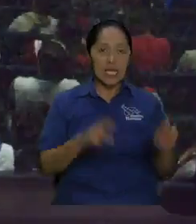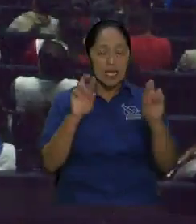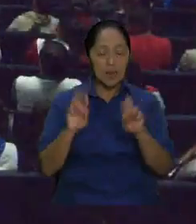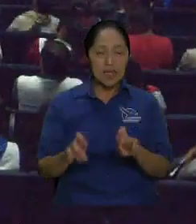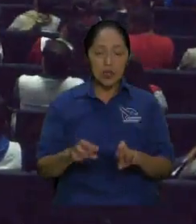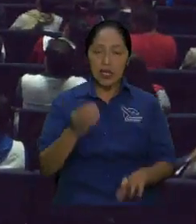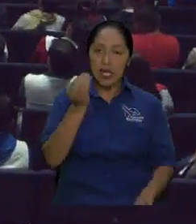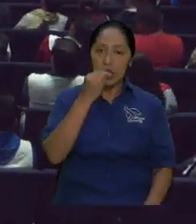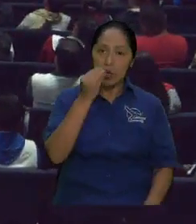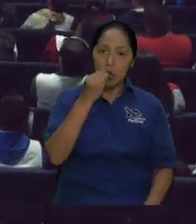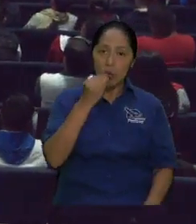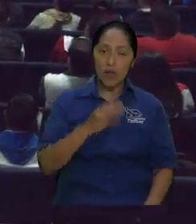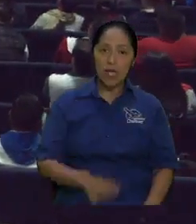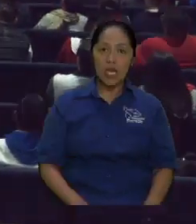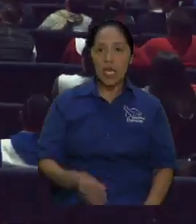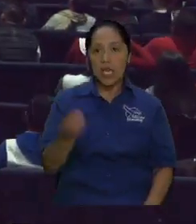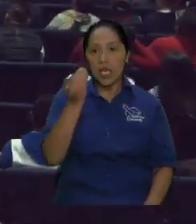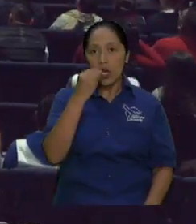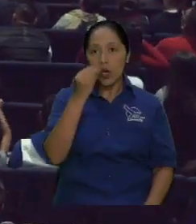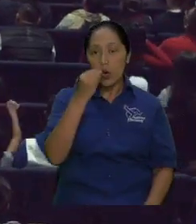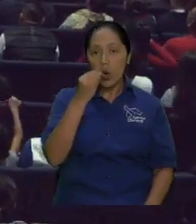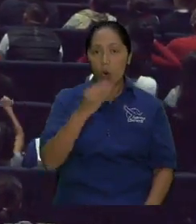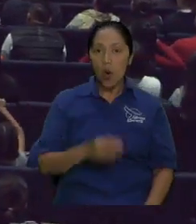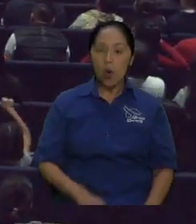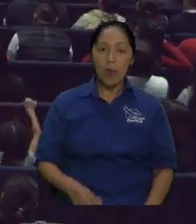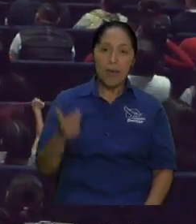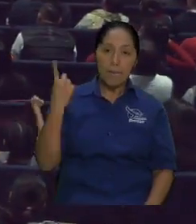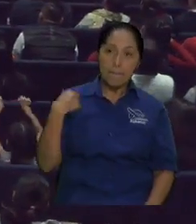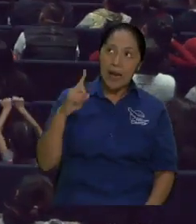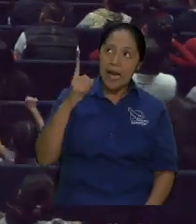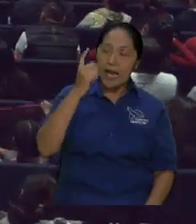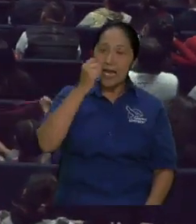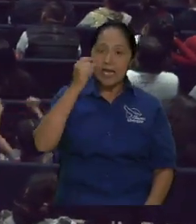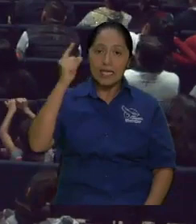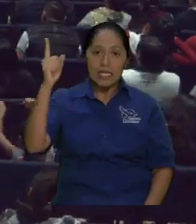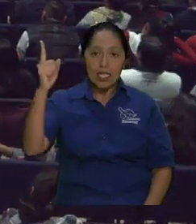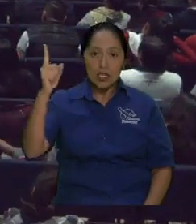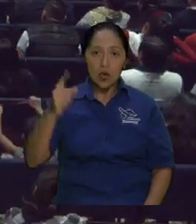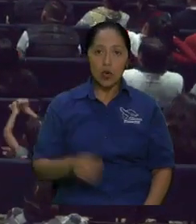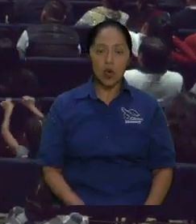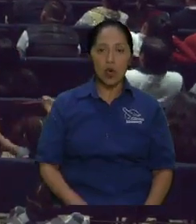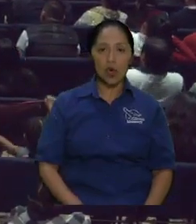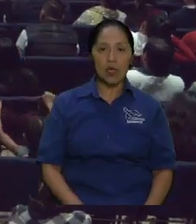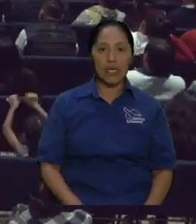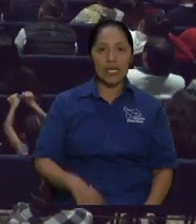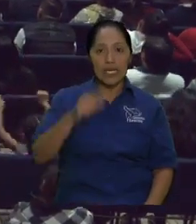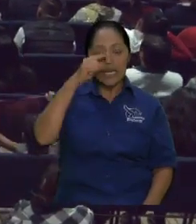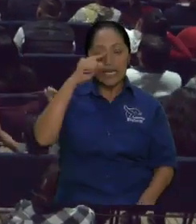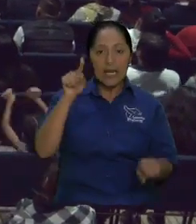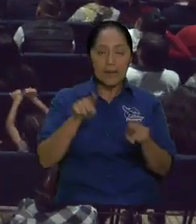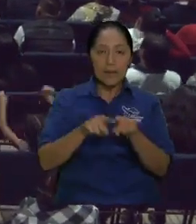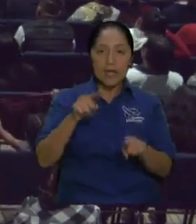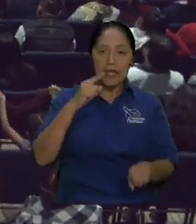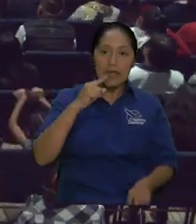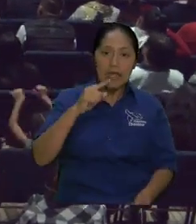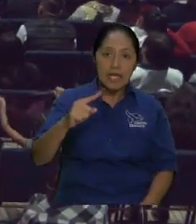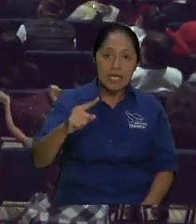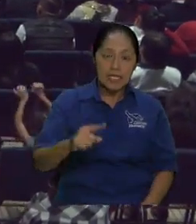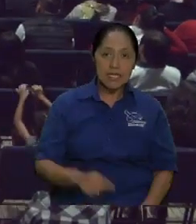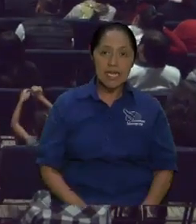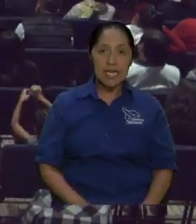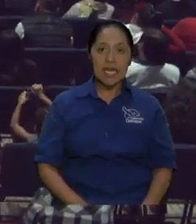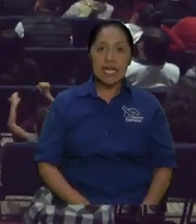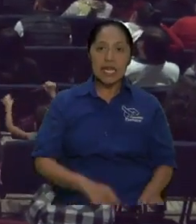el que no come, para el Señor no come, porque por él se abstiene. Es decir, el que ayuna no debería de menospreciar ni sentirse